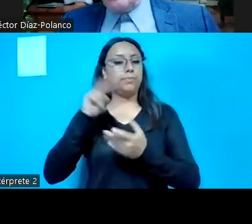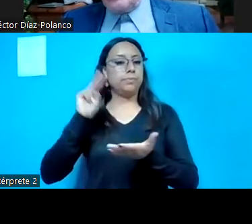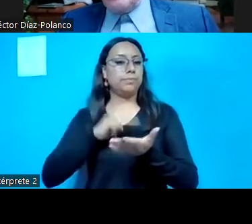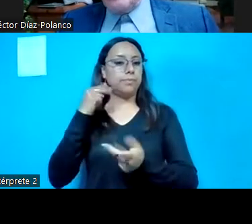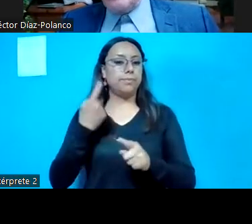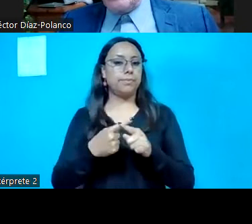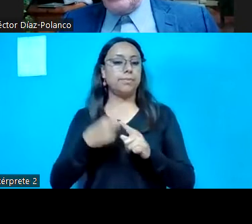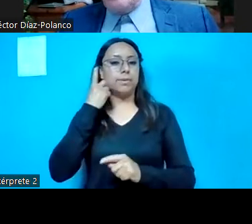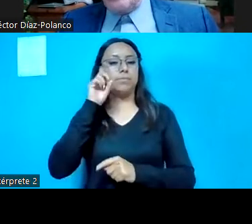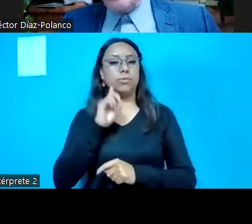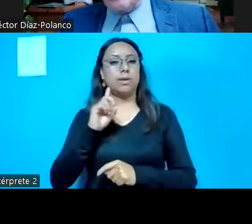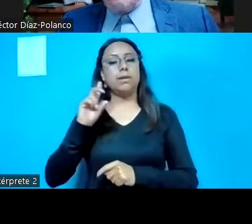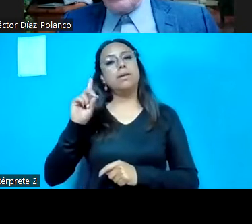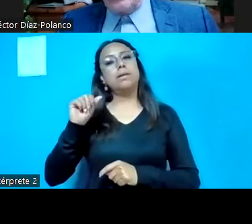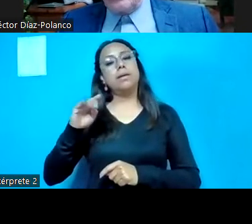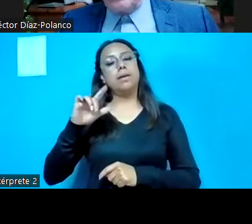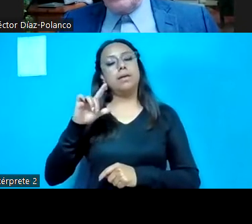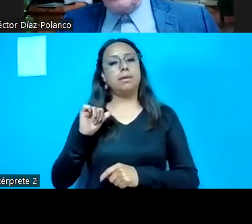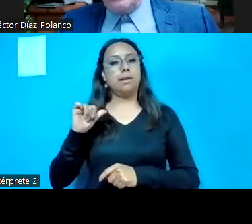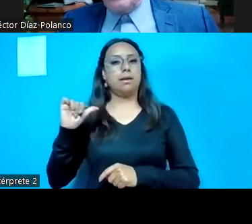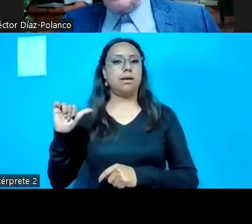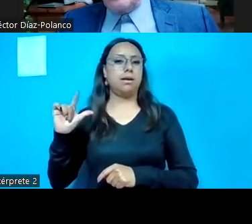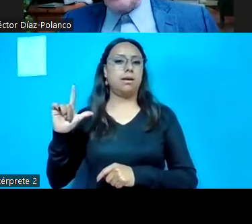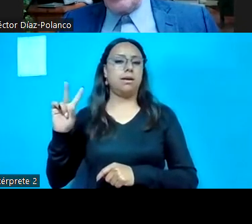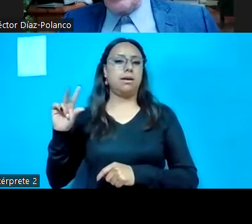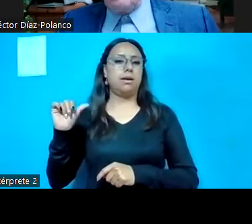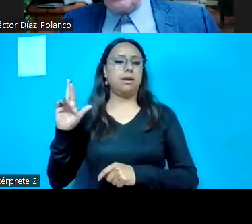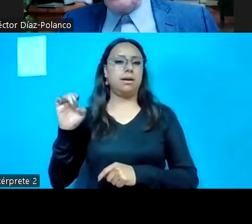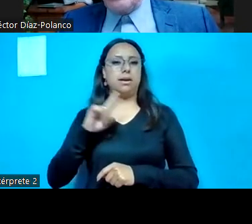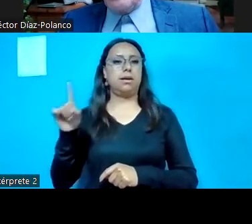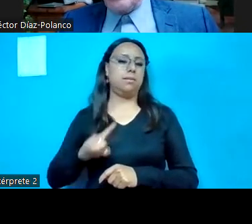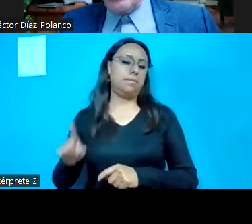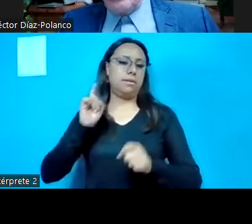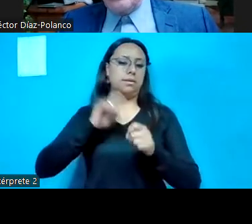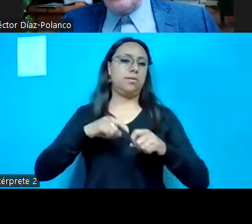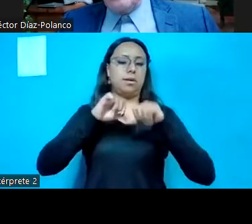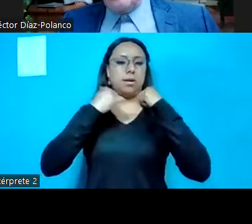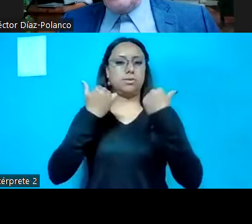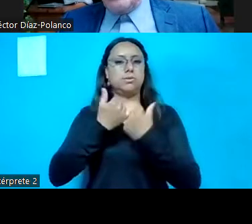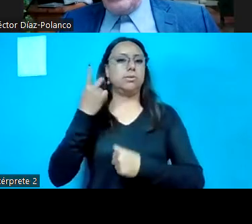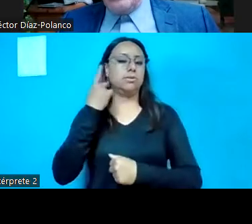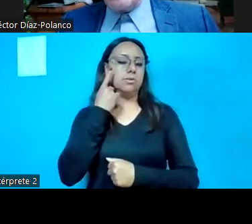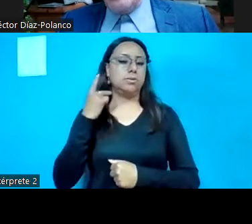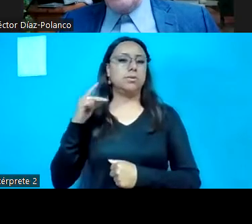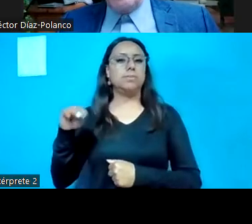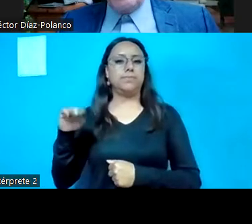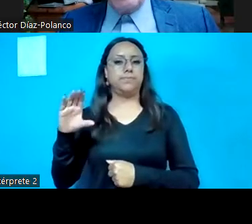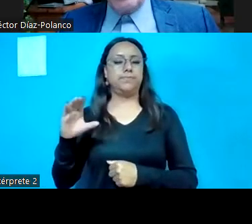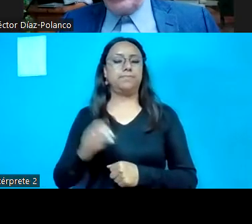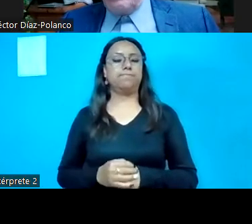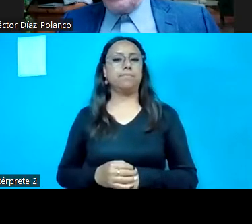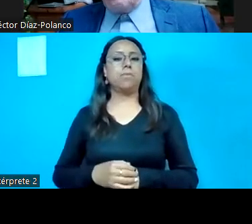la diputada Daniela Gisela Álvarez Camacho, integrante de la Asociación Parlamentaria Ciudadana, y las y los